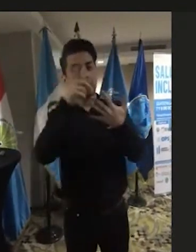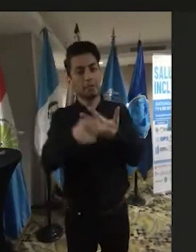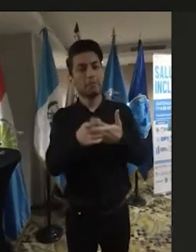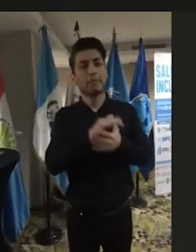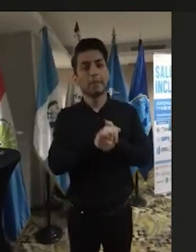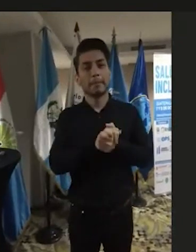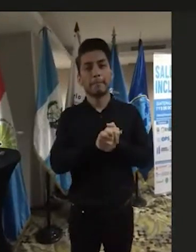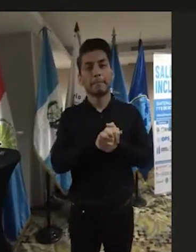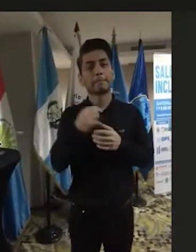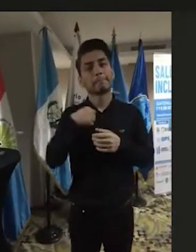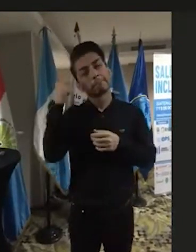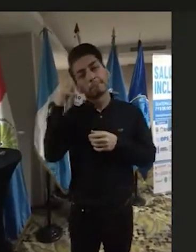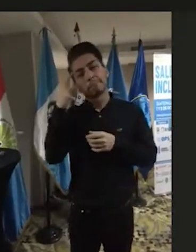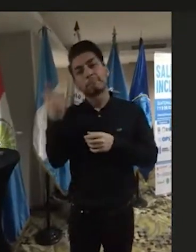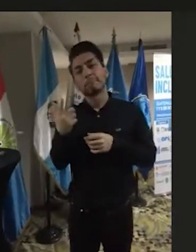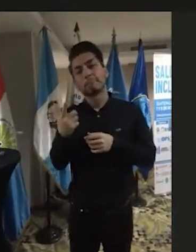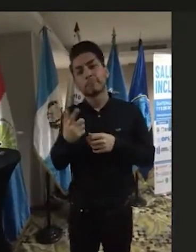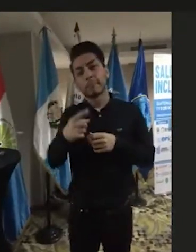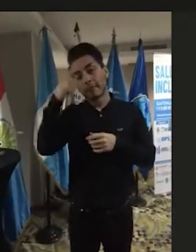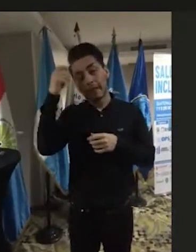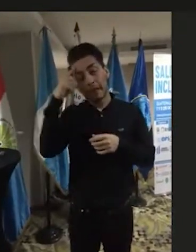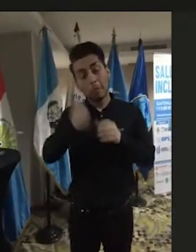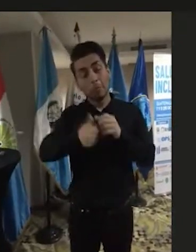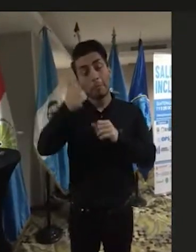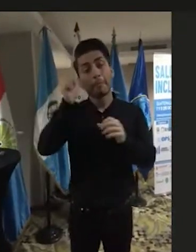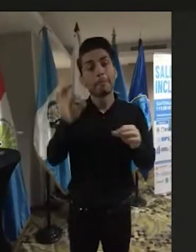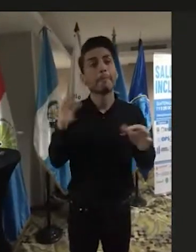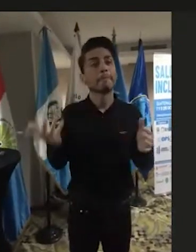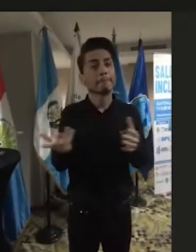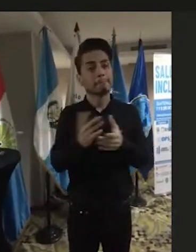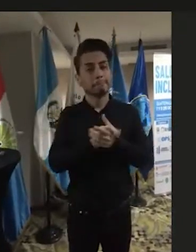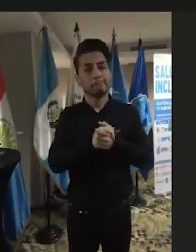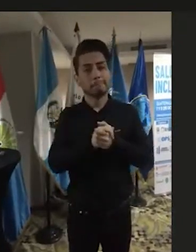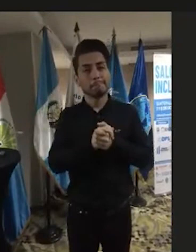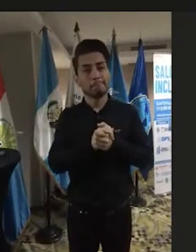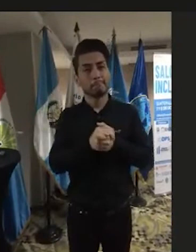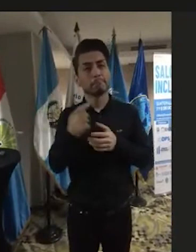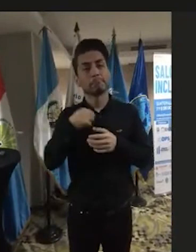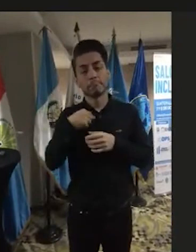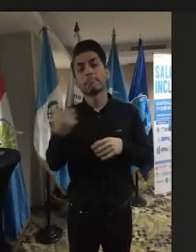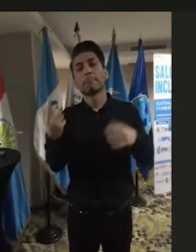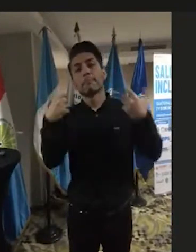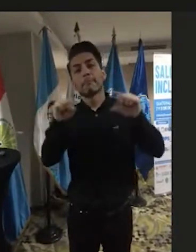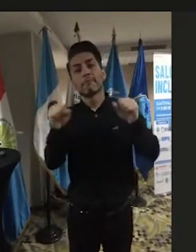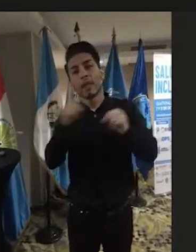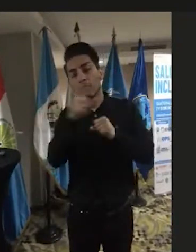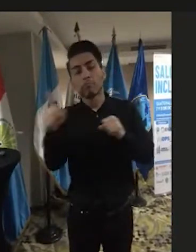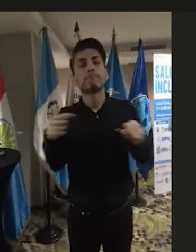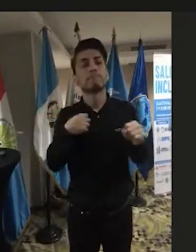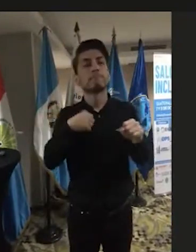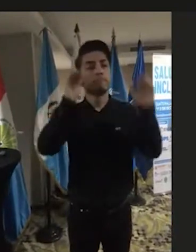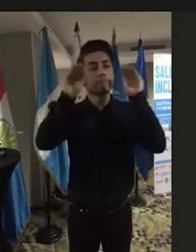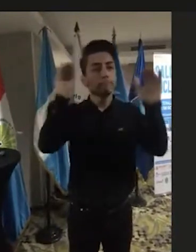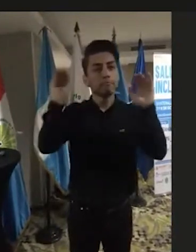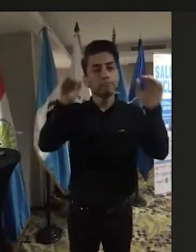Yo creo que es un trabajo que se ha logrado y que nosotros hacemos un llamado a todos los